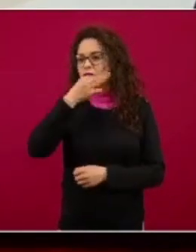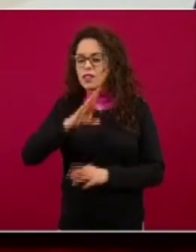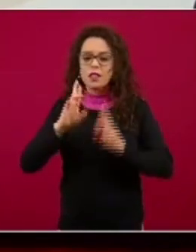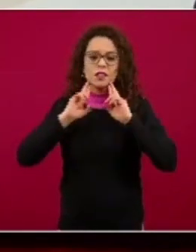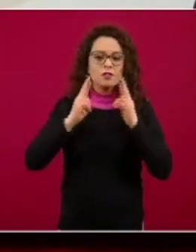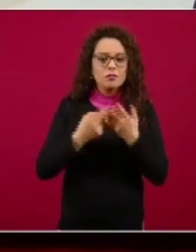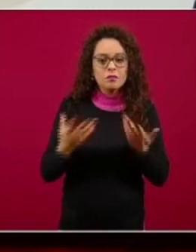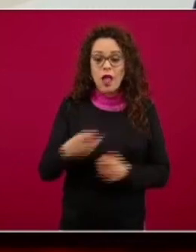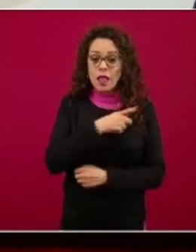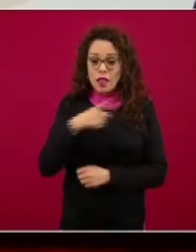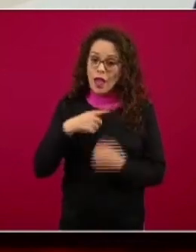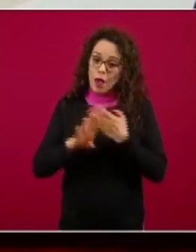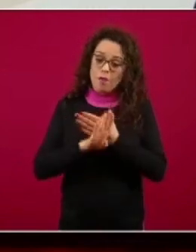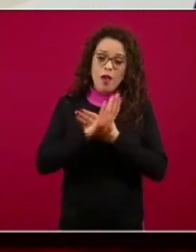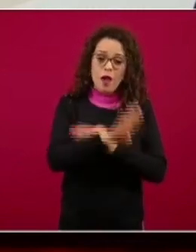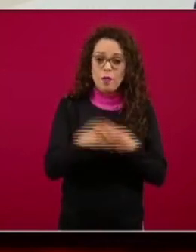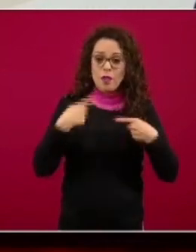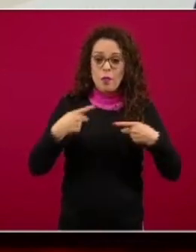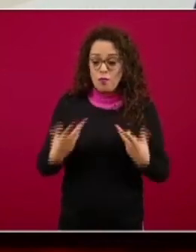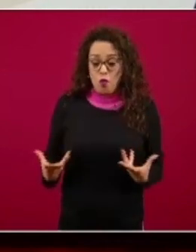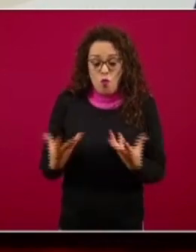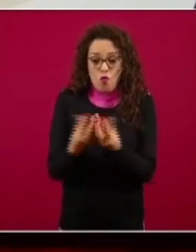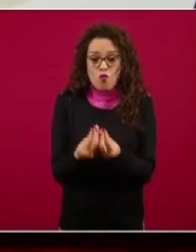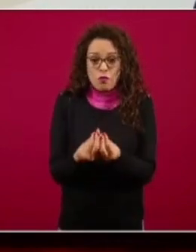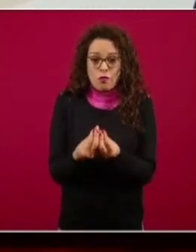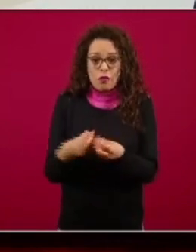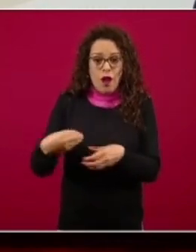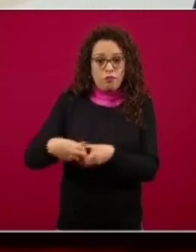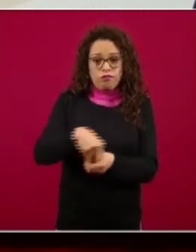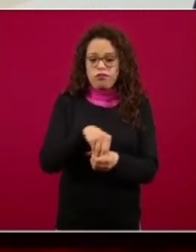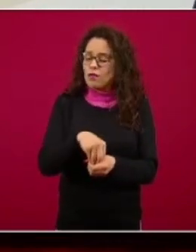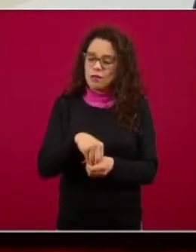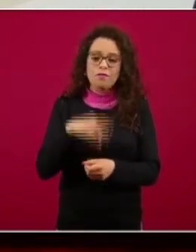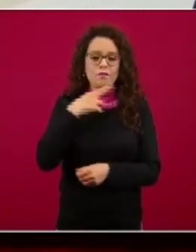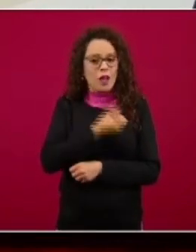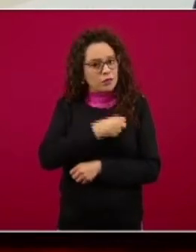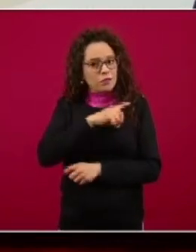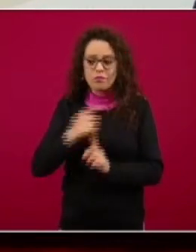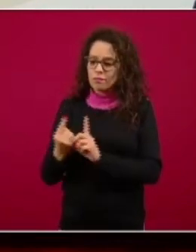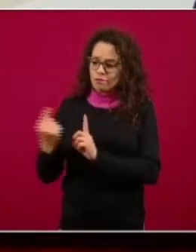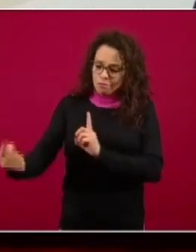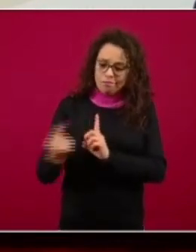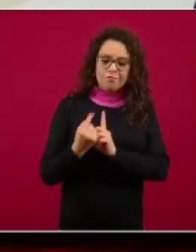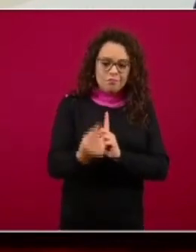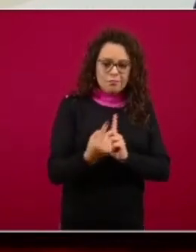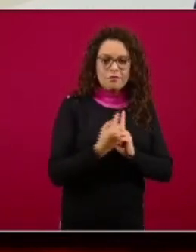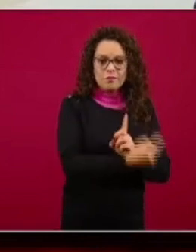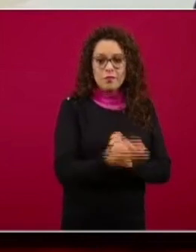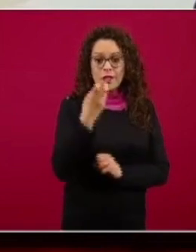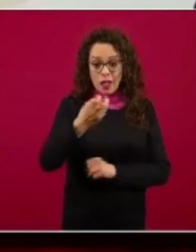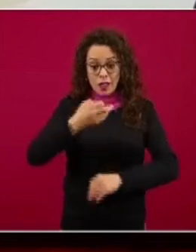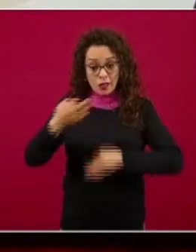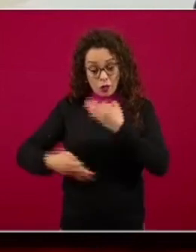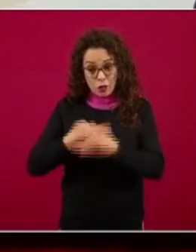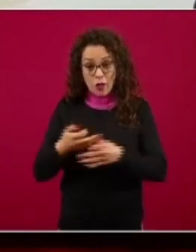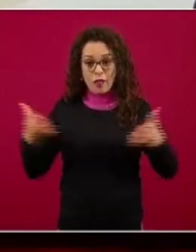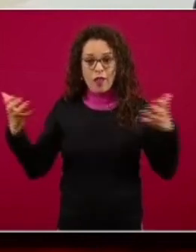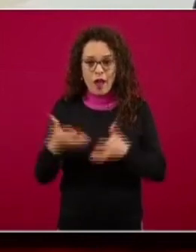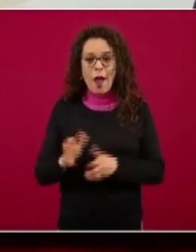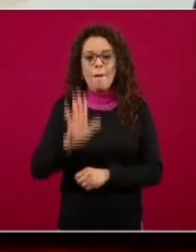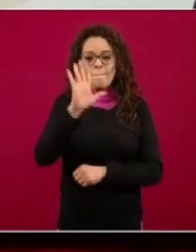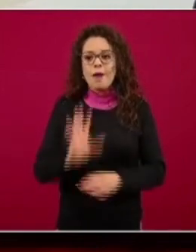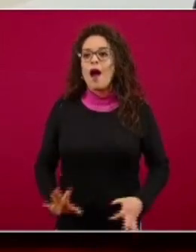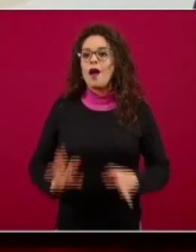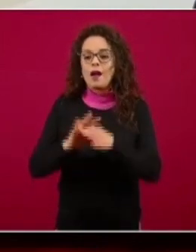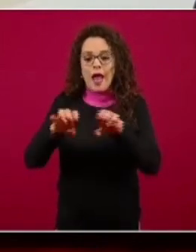con gente. Ahí empieza el cuidado de la salud y si ustedes lo logran hacer, son parte de ese personal de salud. Hoy el